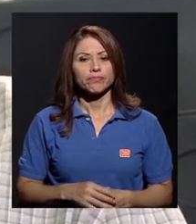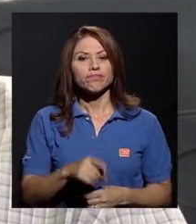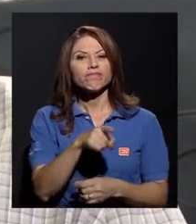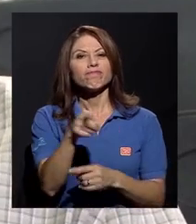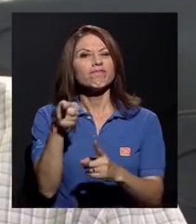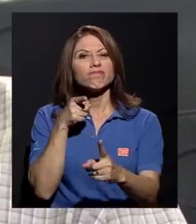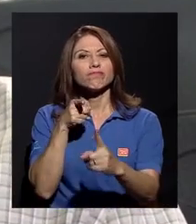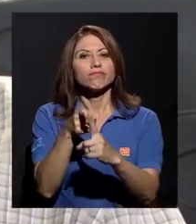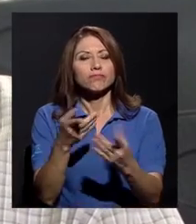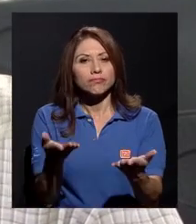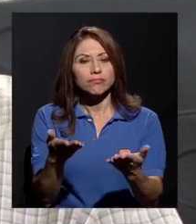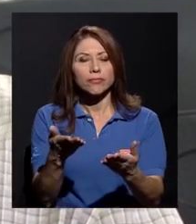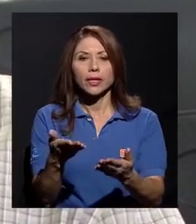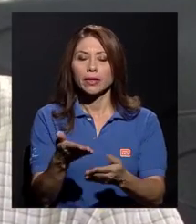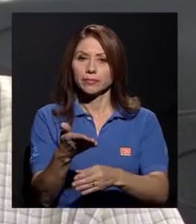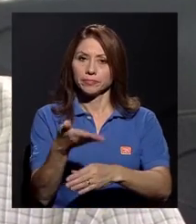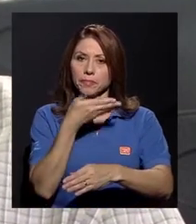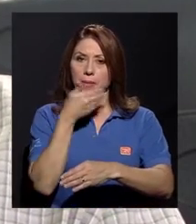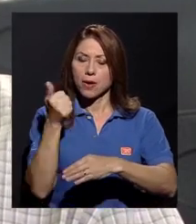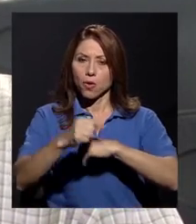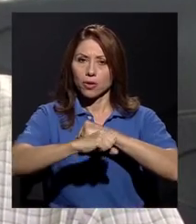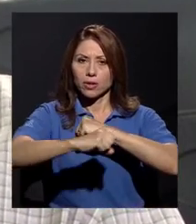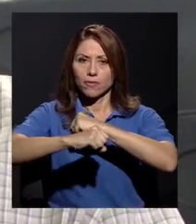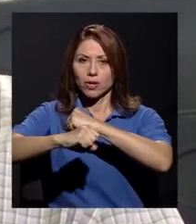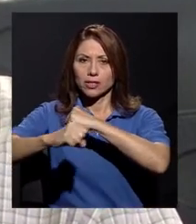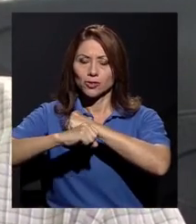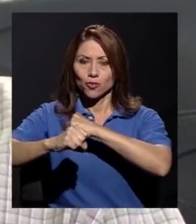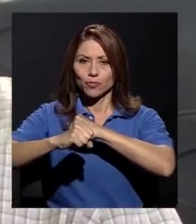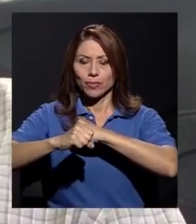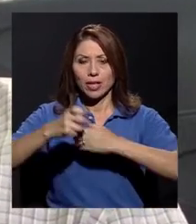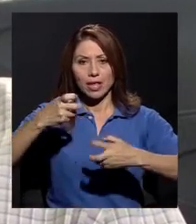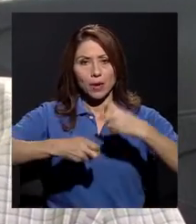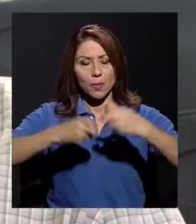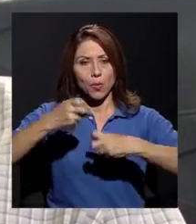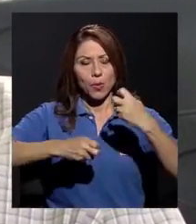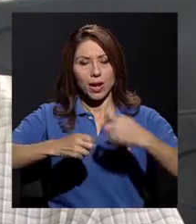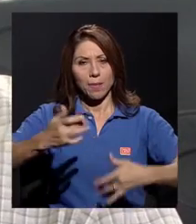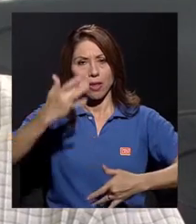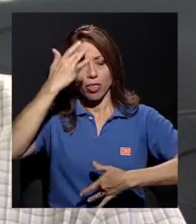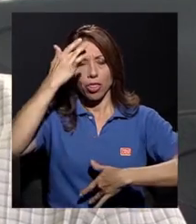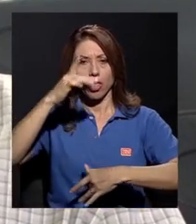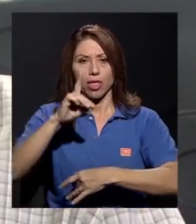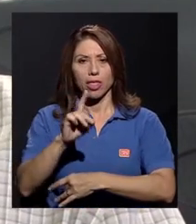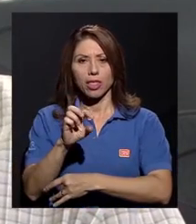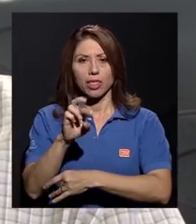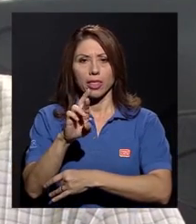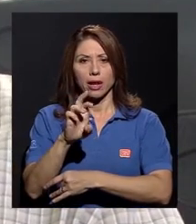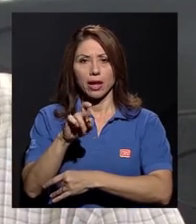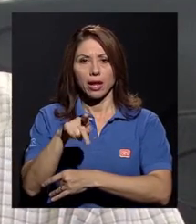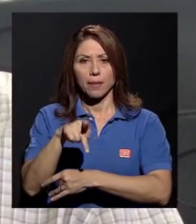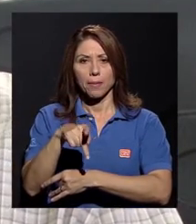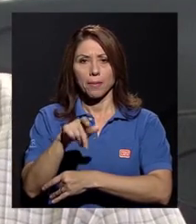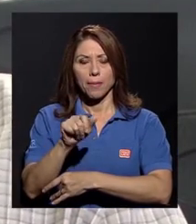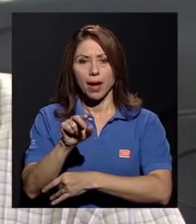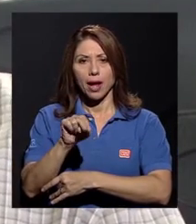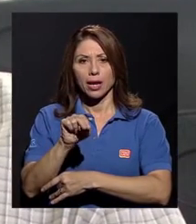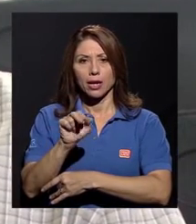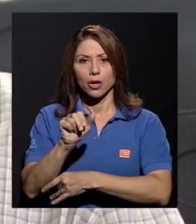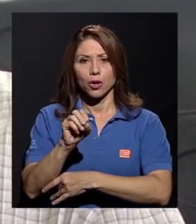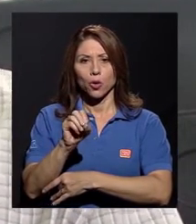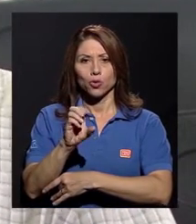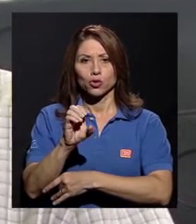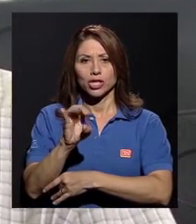eso? Una mejor divulgación del problema de la drepanocitosis en Costa Rica, que sea conocido